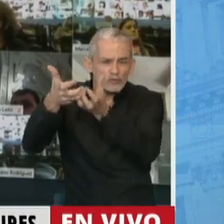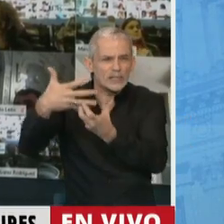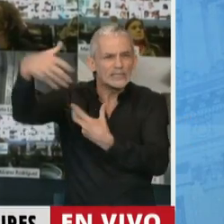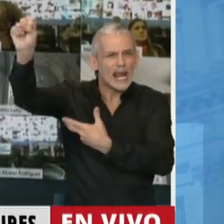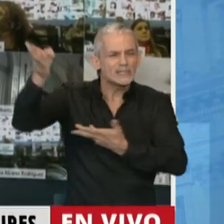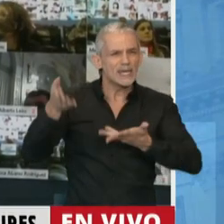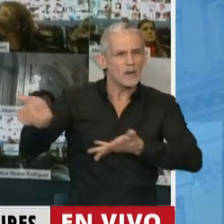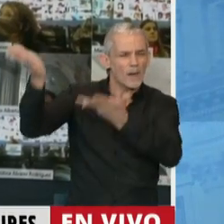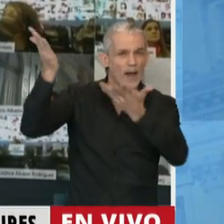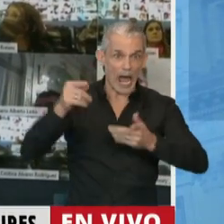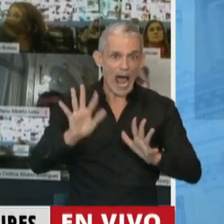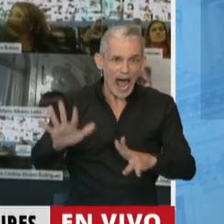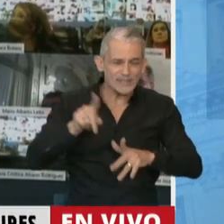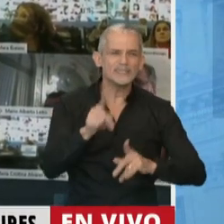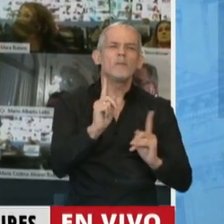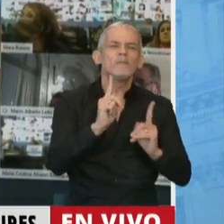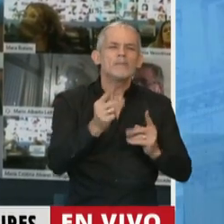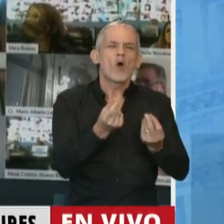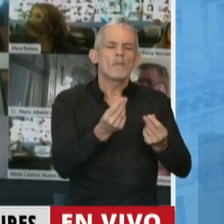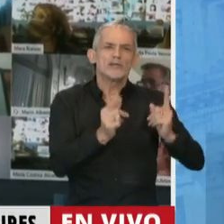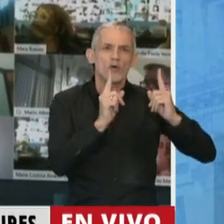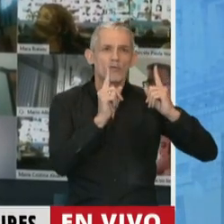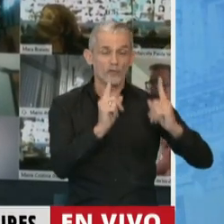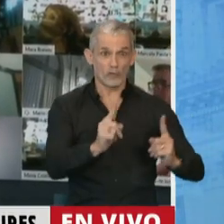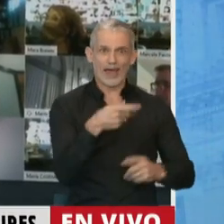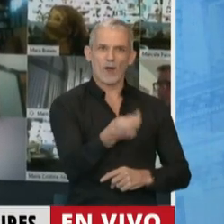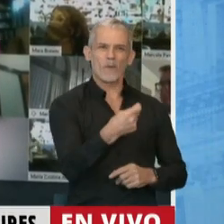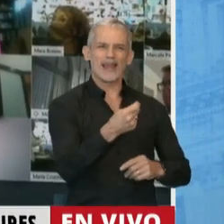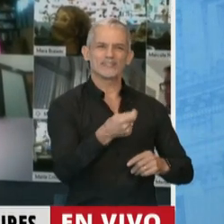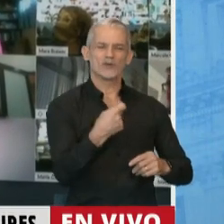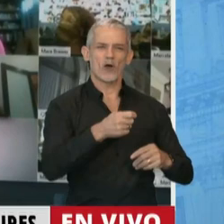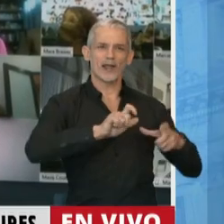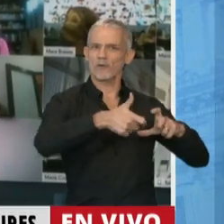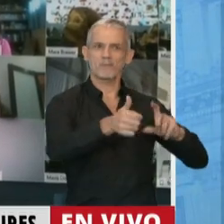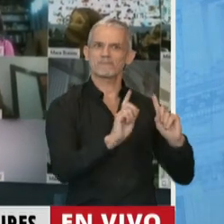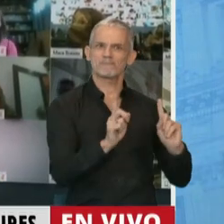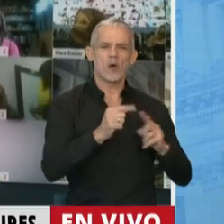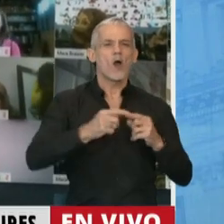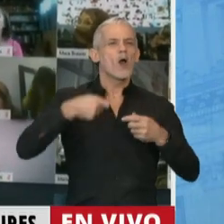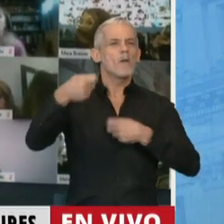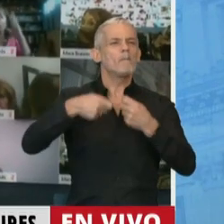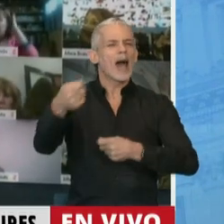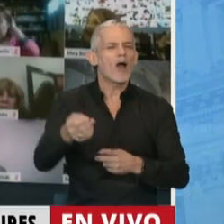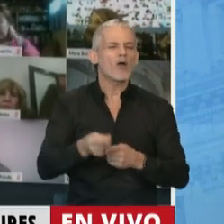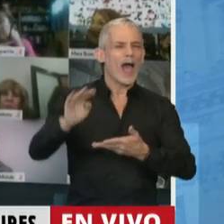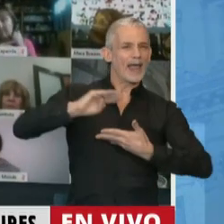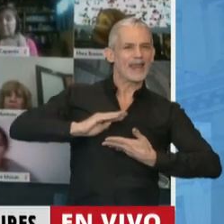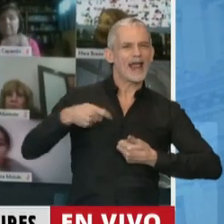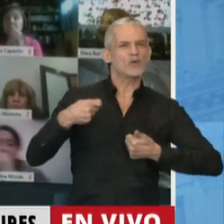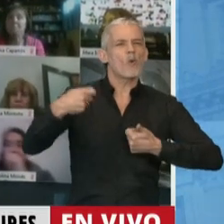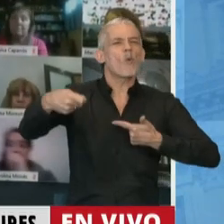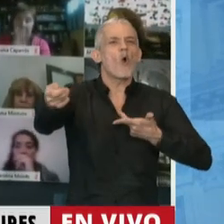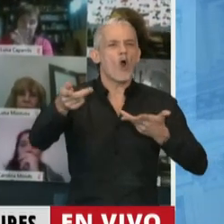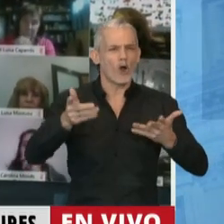De ahí viene este nuevo congelamiento de las jubilaciones, de ahí viene el pago del aguinaldo en cuotas. Y de ahí